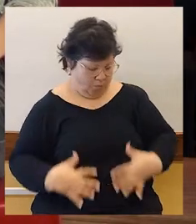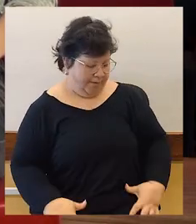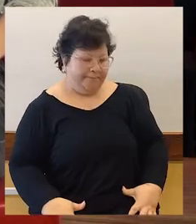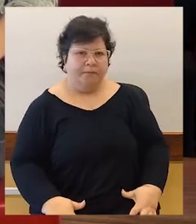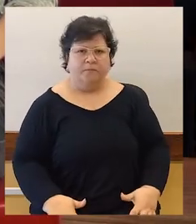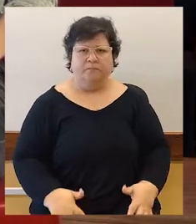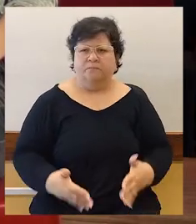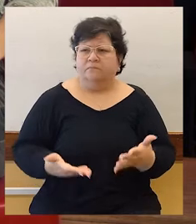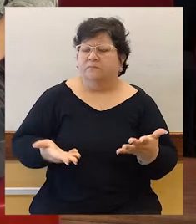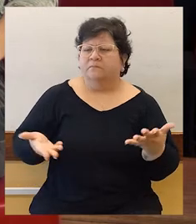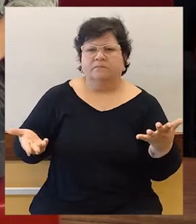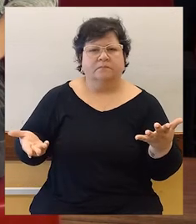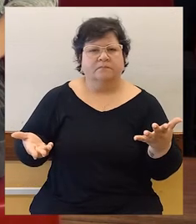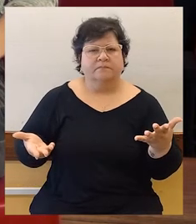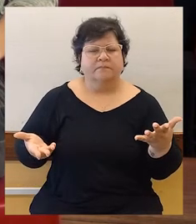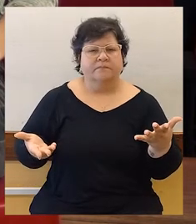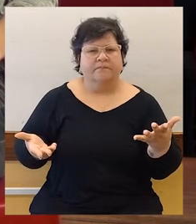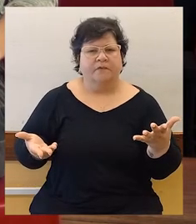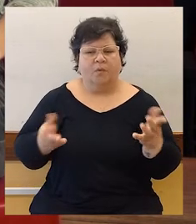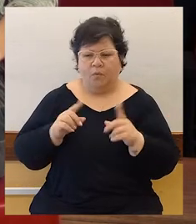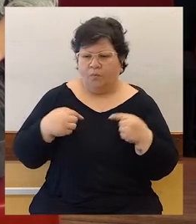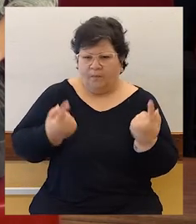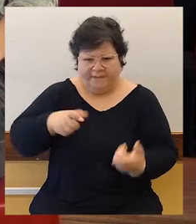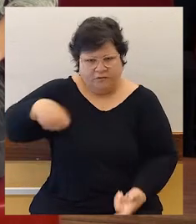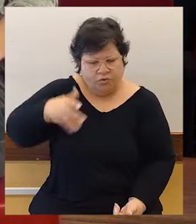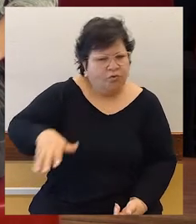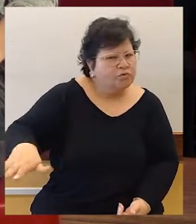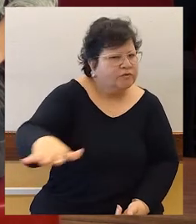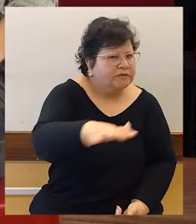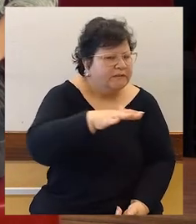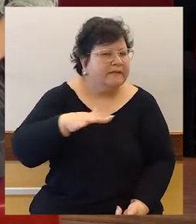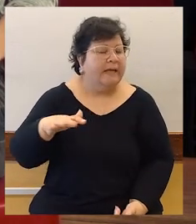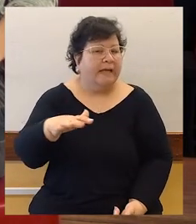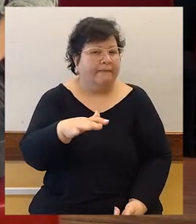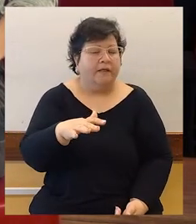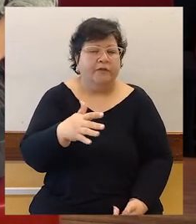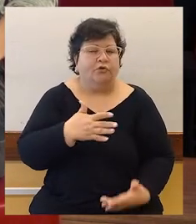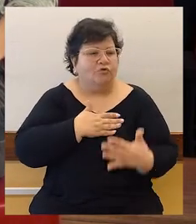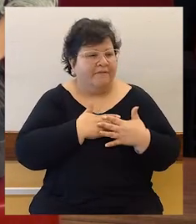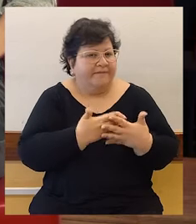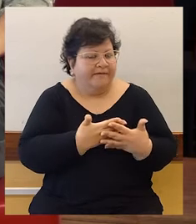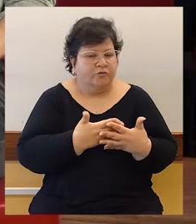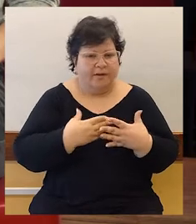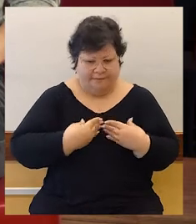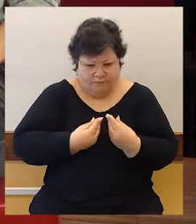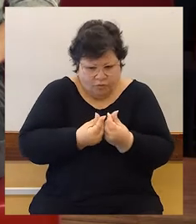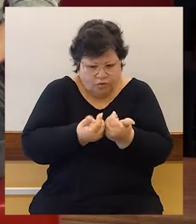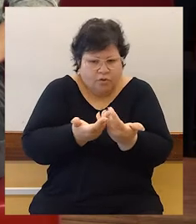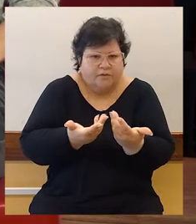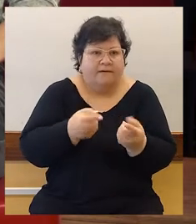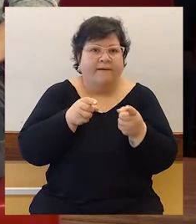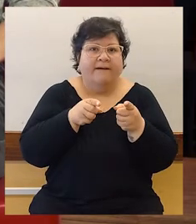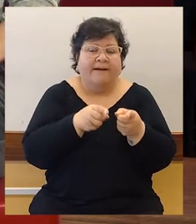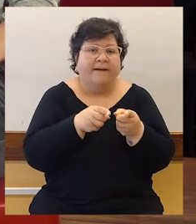nuestra sociedad, con los afectos, con las emociones. Ahí es